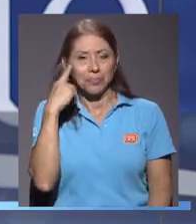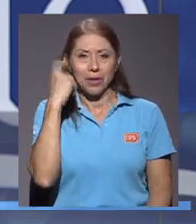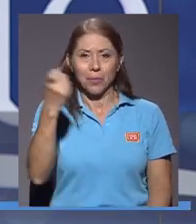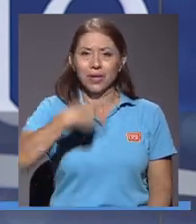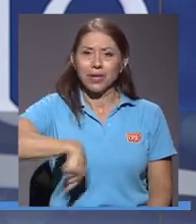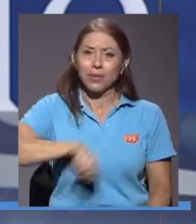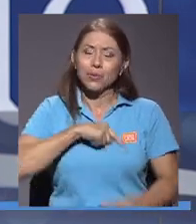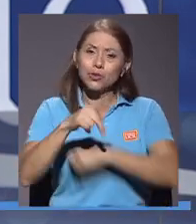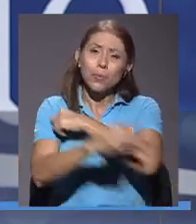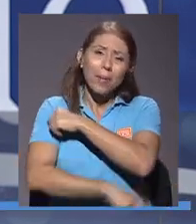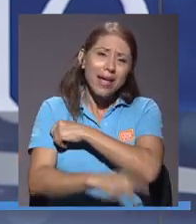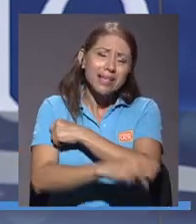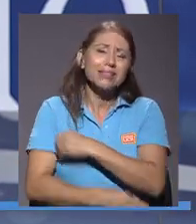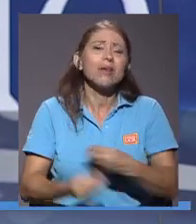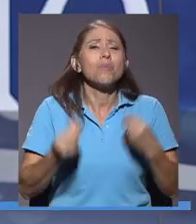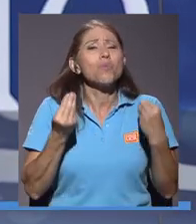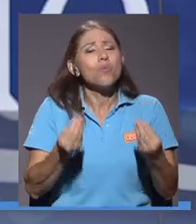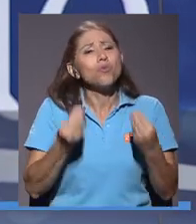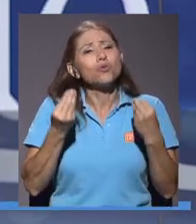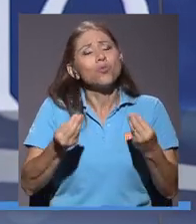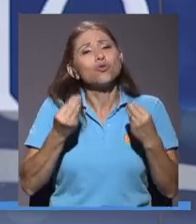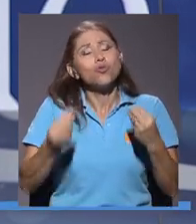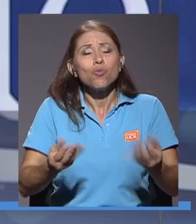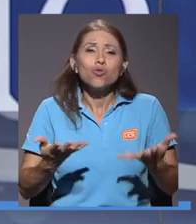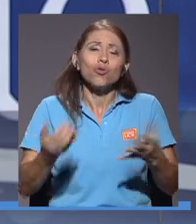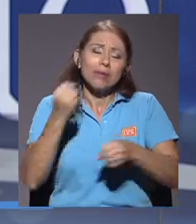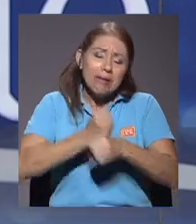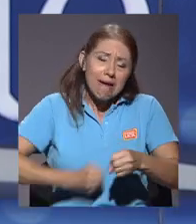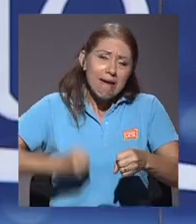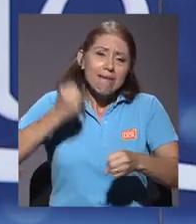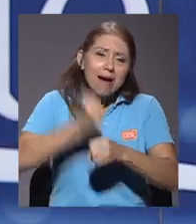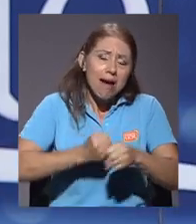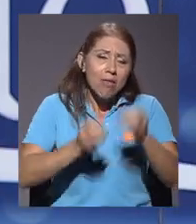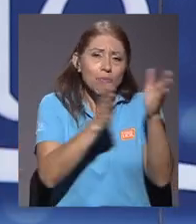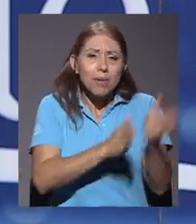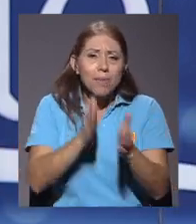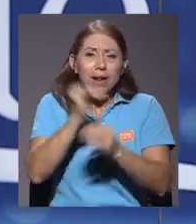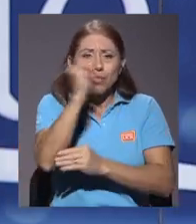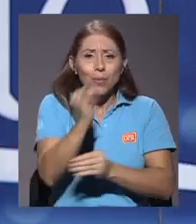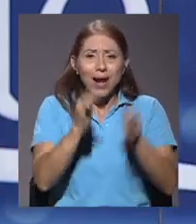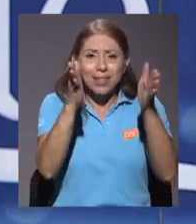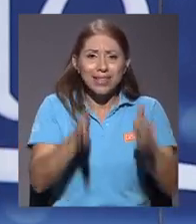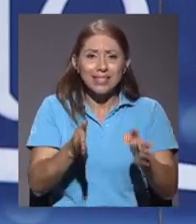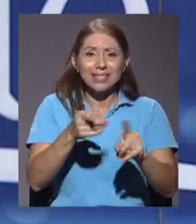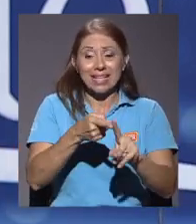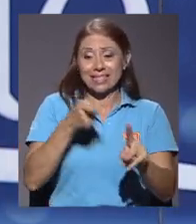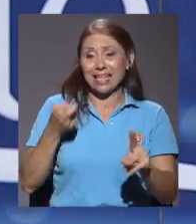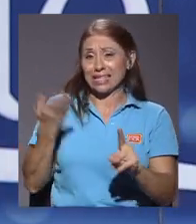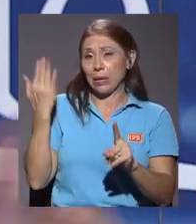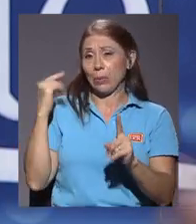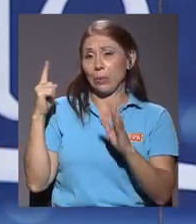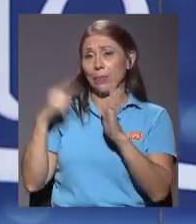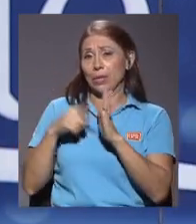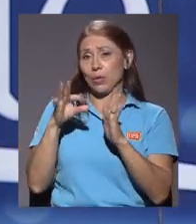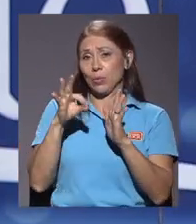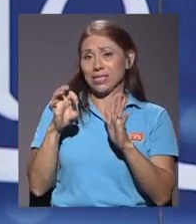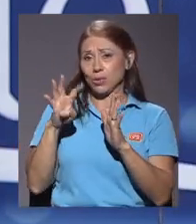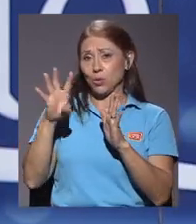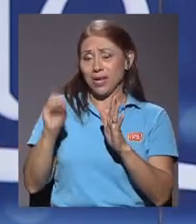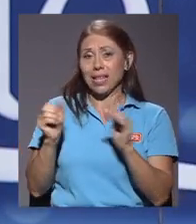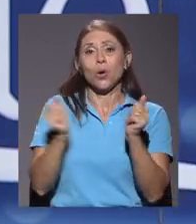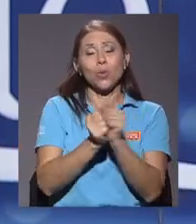en general nuestro país ha invertido mucho en la formación de artistas desde la década de los 40, con diferentes